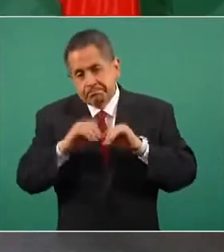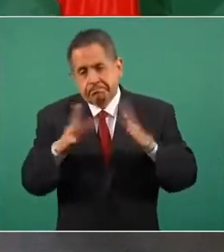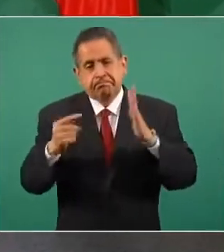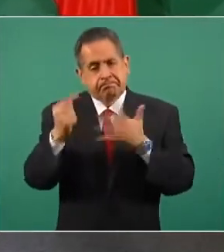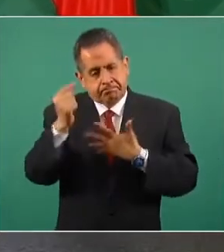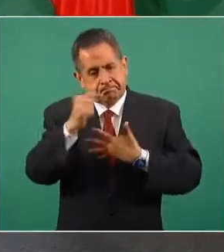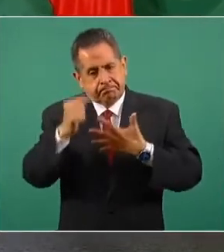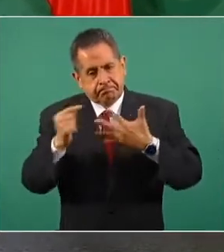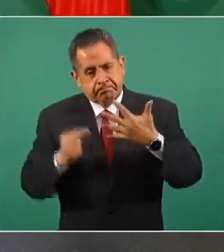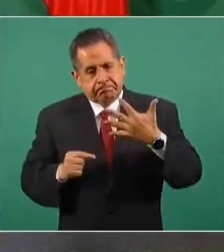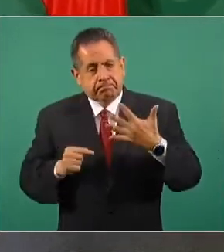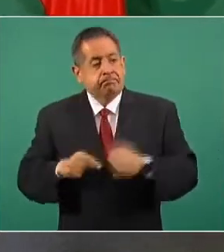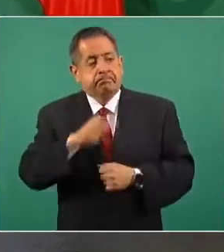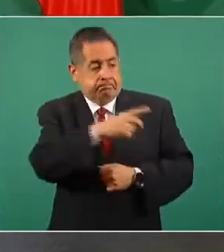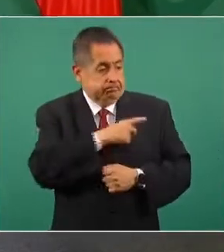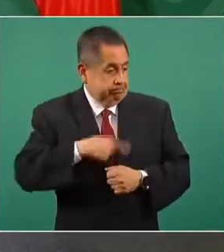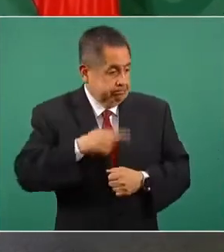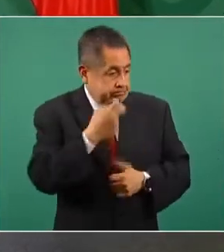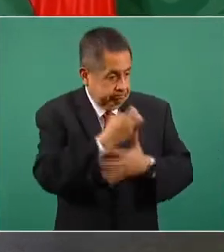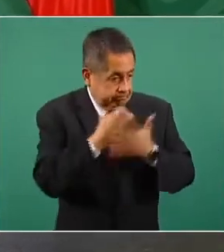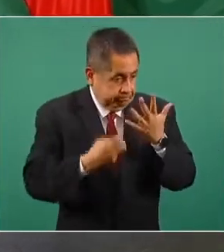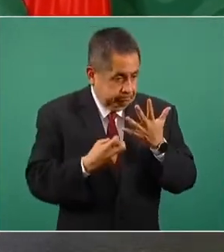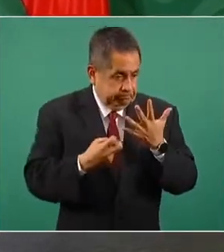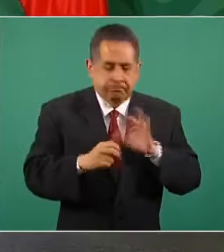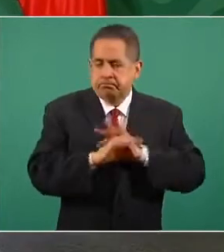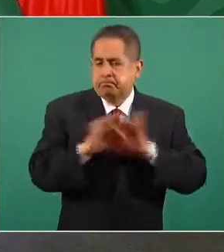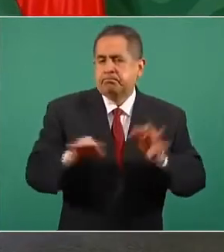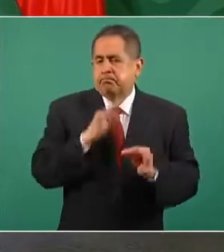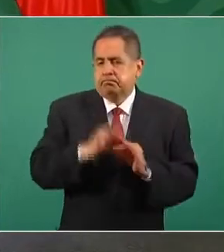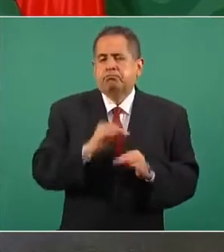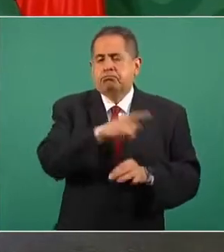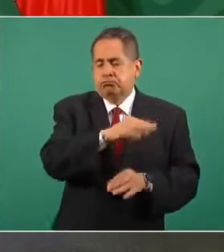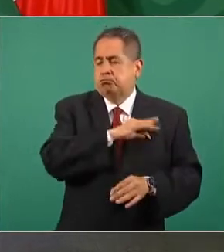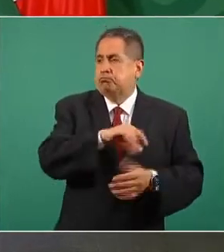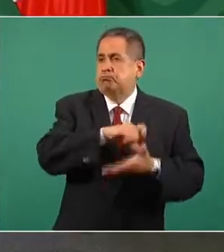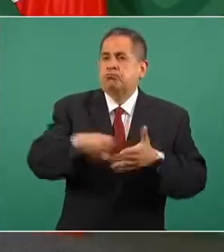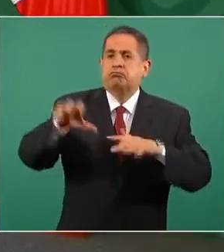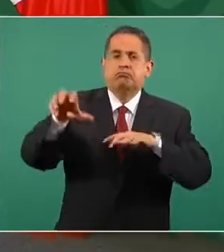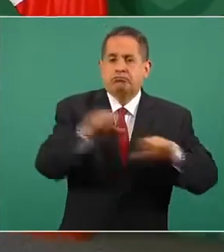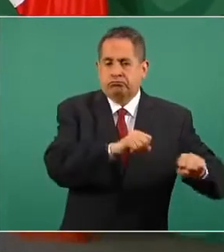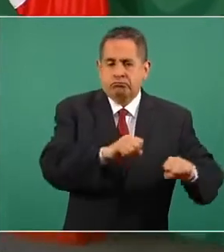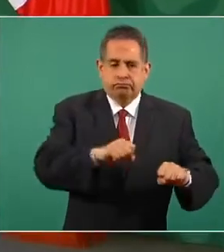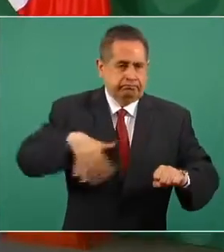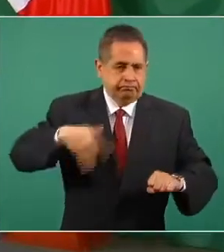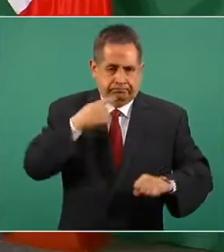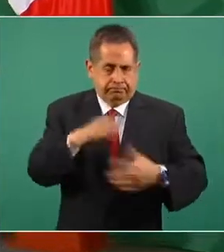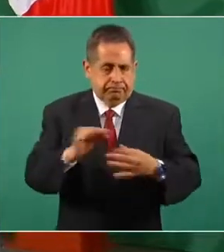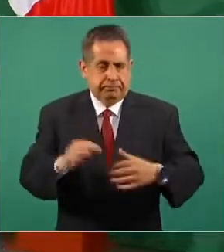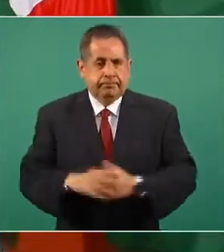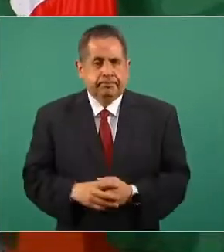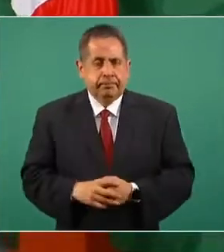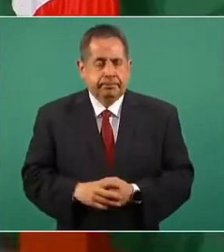cuáles son los requisitos mínimos que deben de tener, que son estos cinco que acabo de señalar. Y agradecemos mucho tanto a la